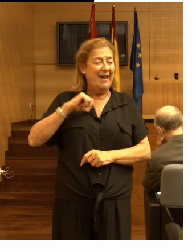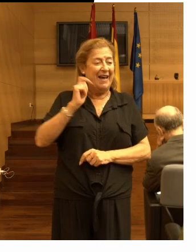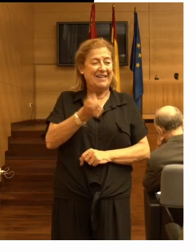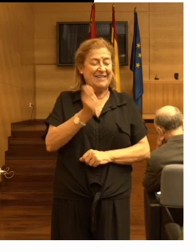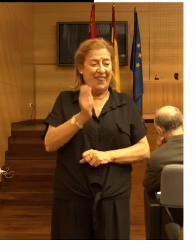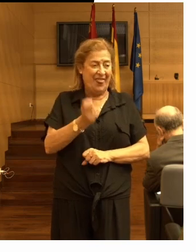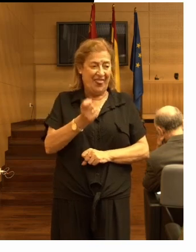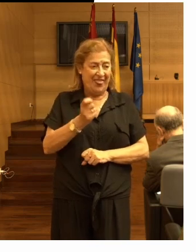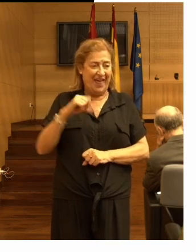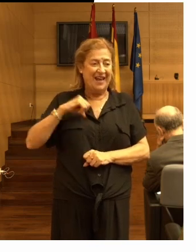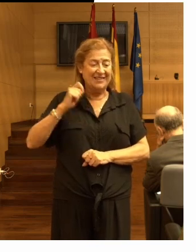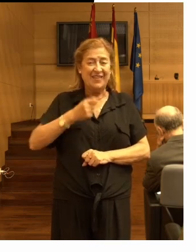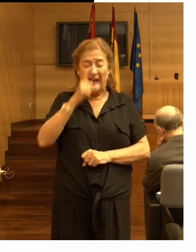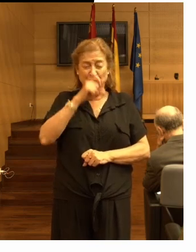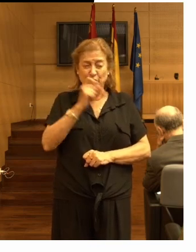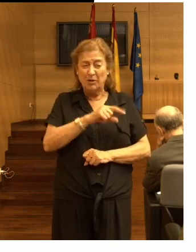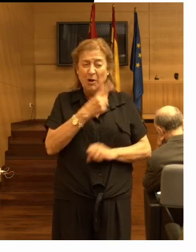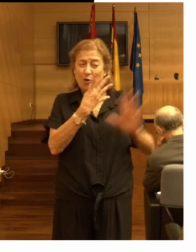en los 90